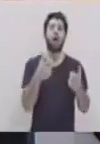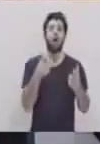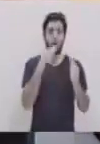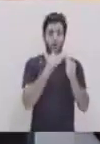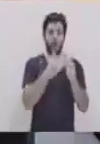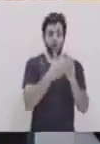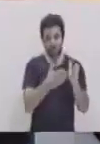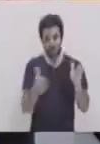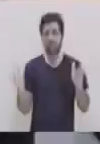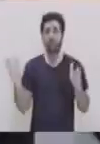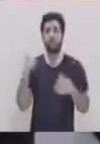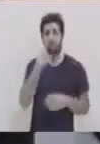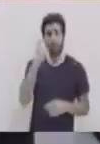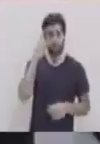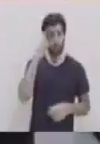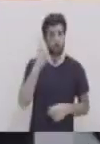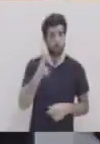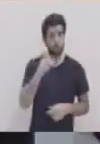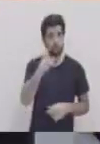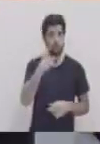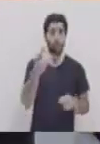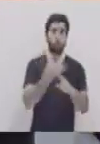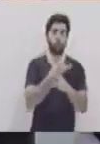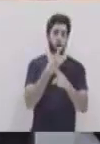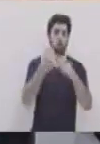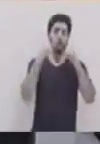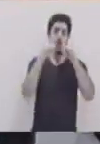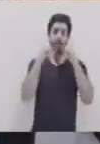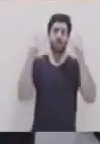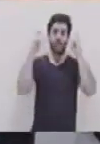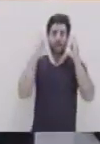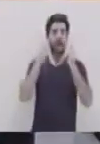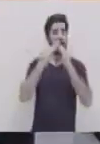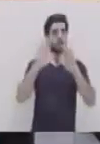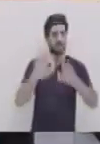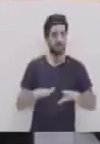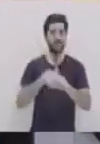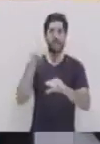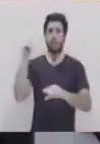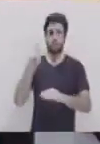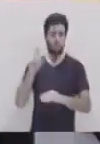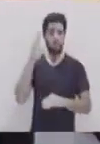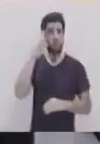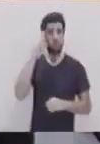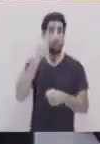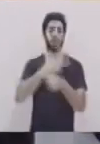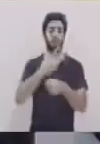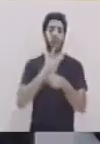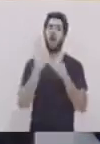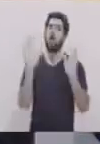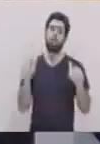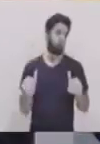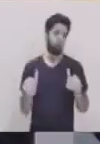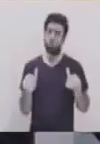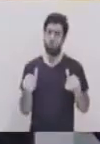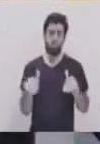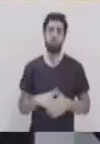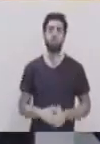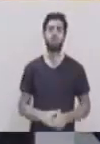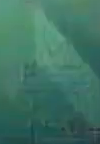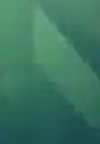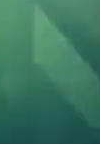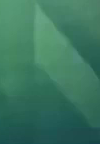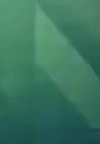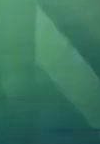casa. Recuerden usar su mascarilla y no salir de casa si no es necesario. Pero lo más importante, que Guatemala no se detiene.